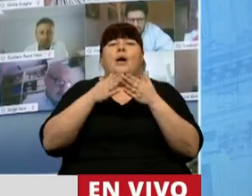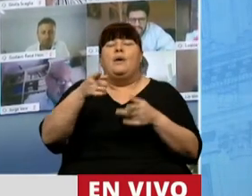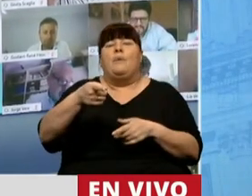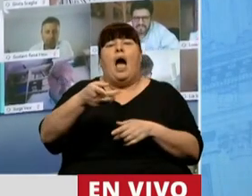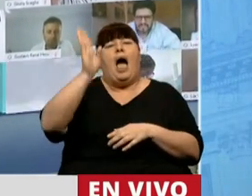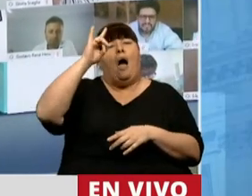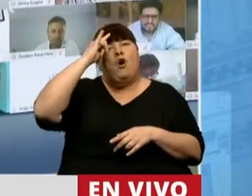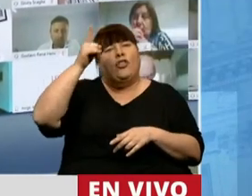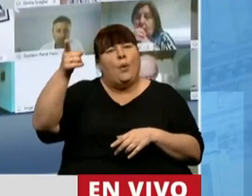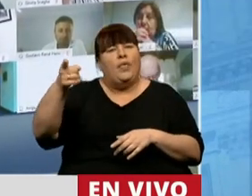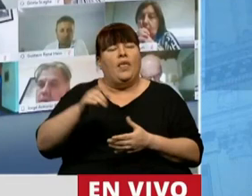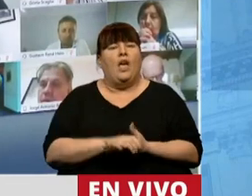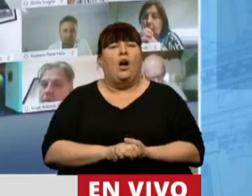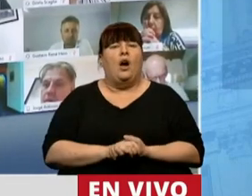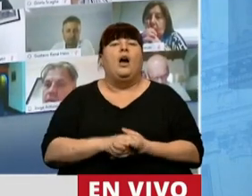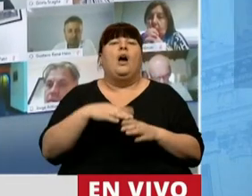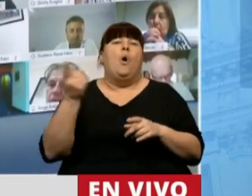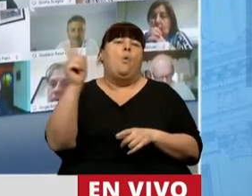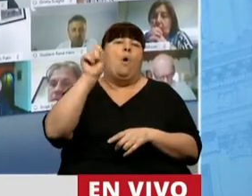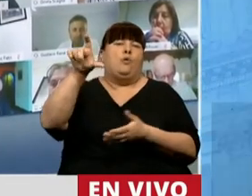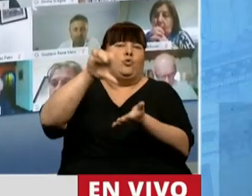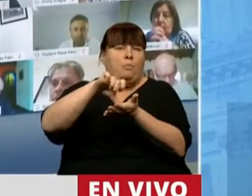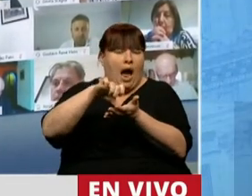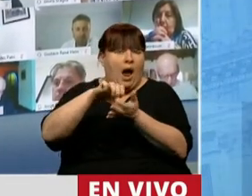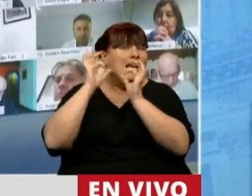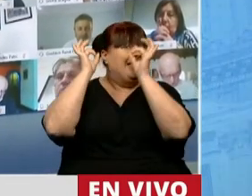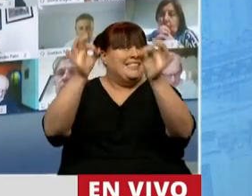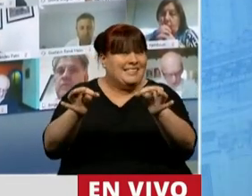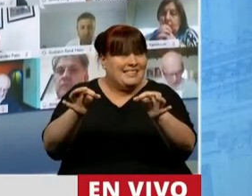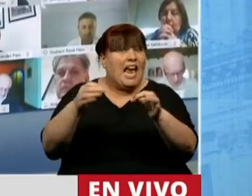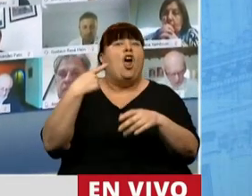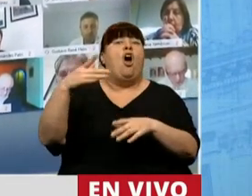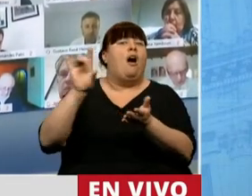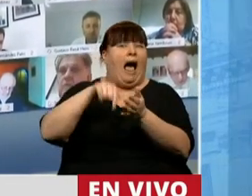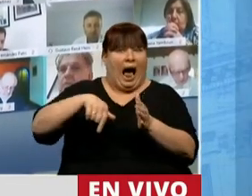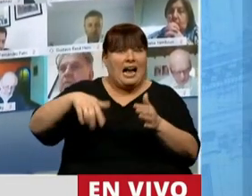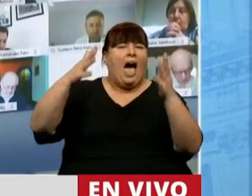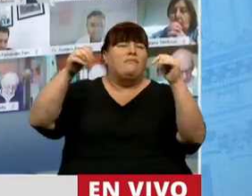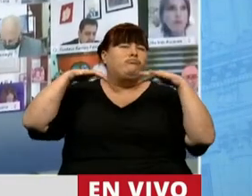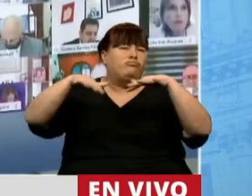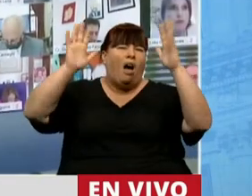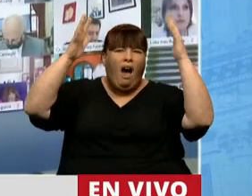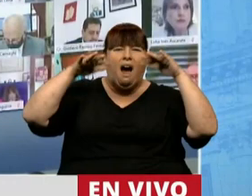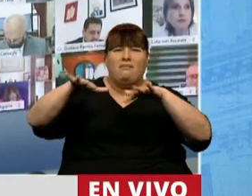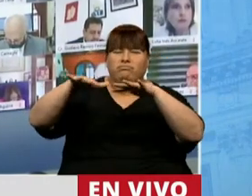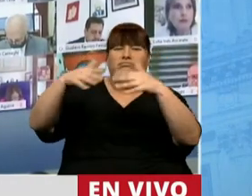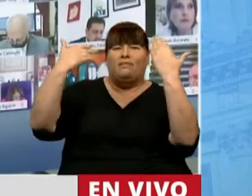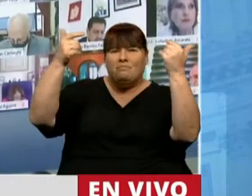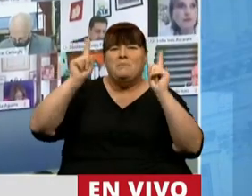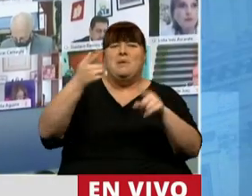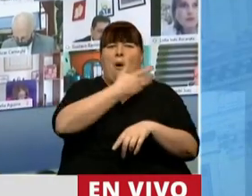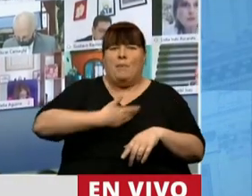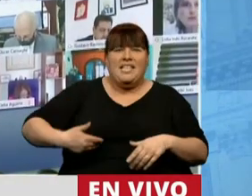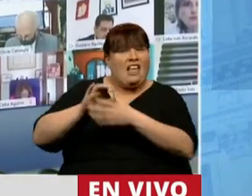la carrera hacia Montevideo para volver a su país. Y apenas llegó después de ser despedido acá por una multitud de argentinos y por el